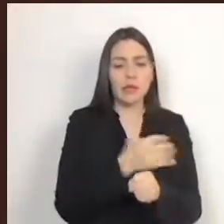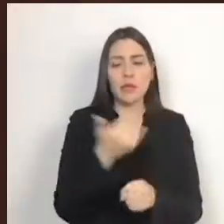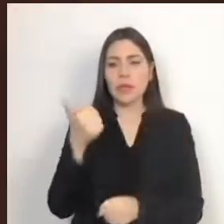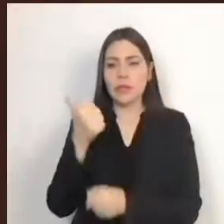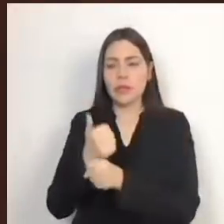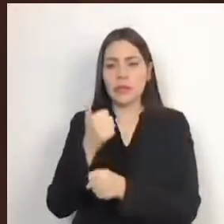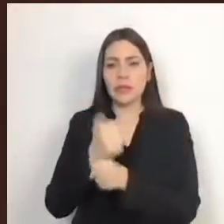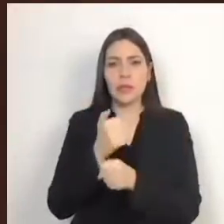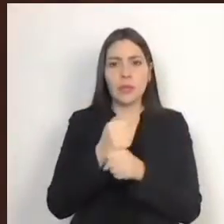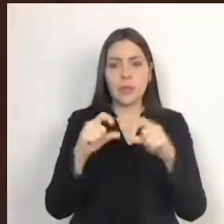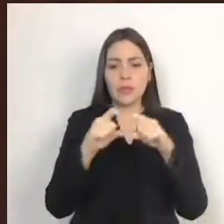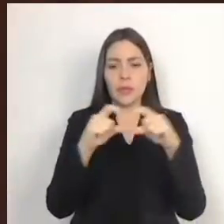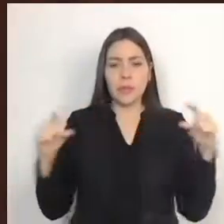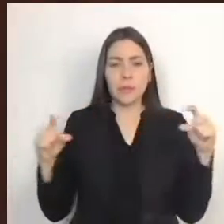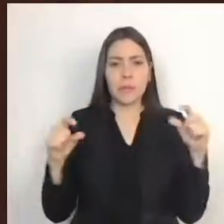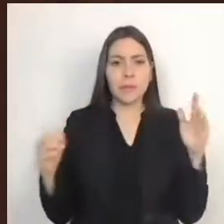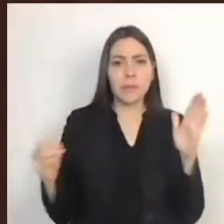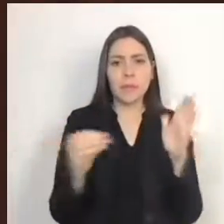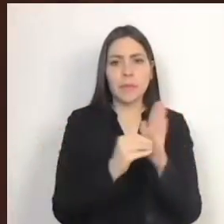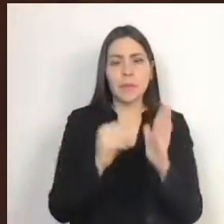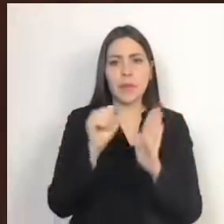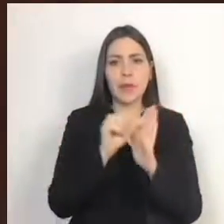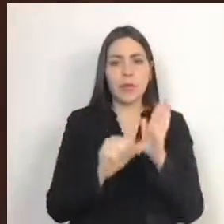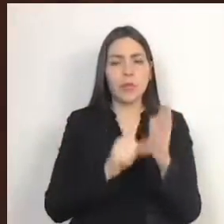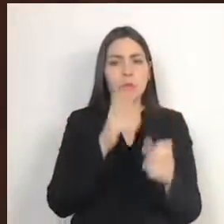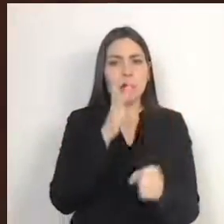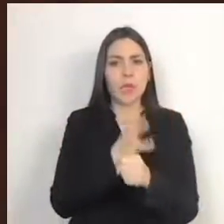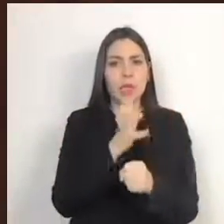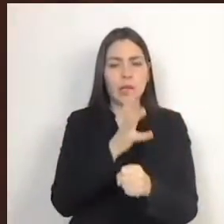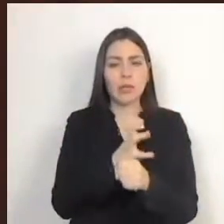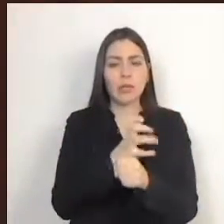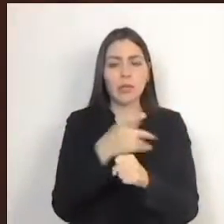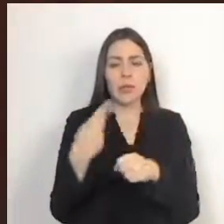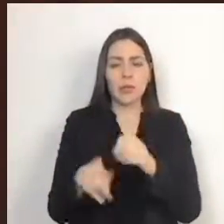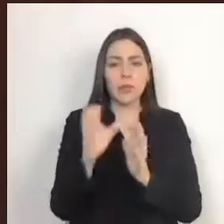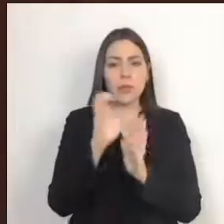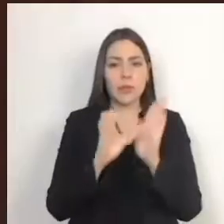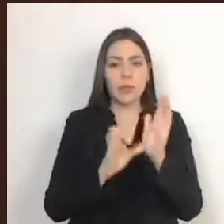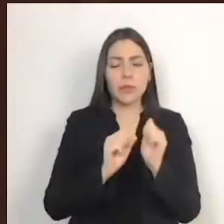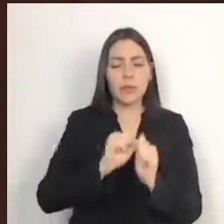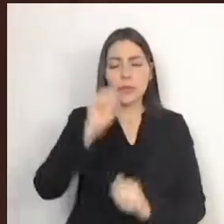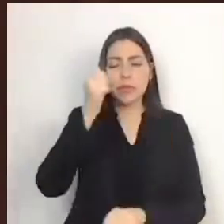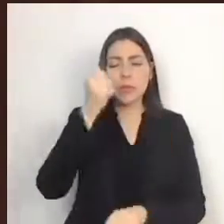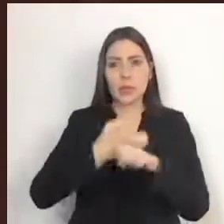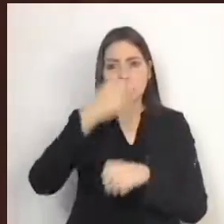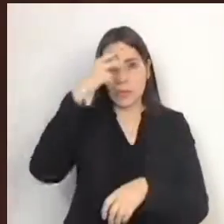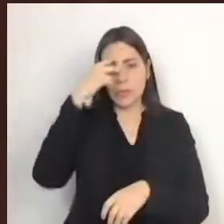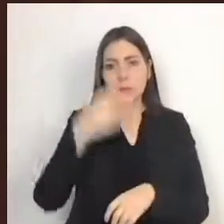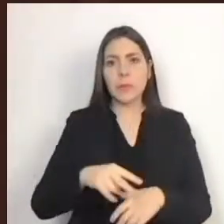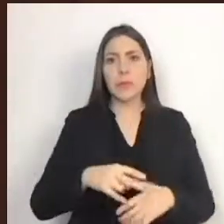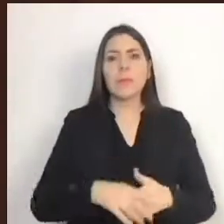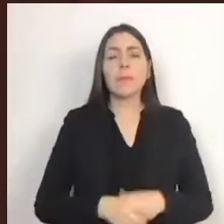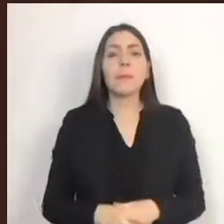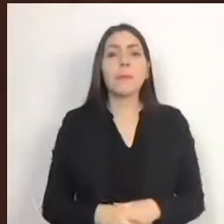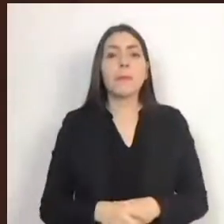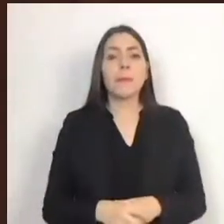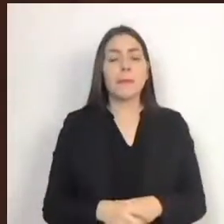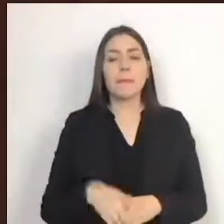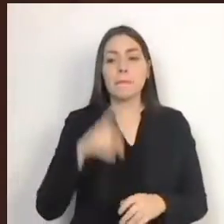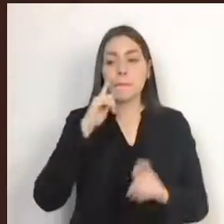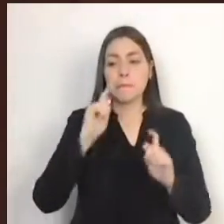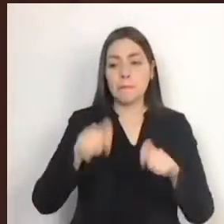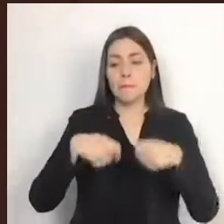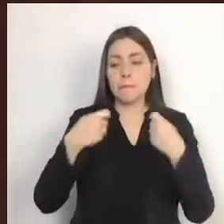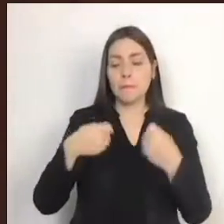artículo quinto de la Constitución Política del Estado Libre y Soberano de México, toda vez que considerar a la población